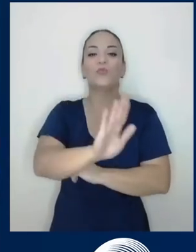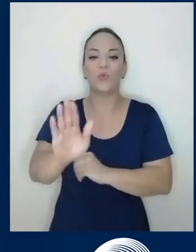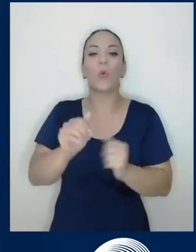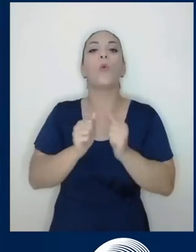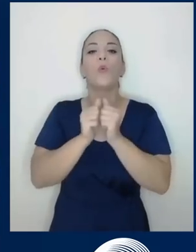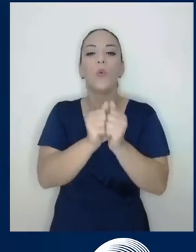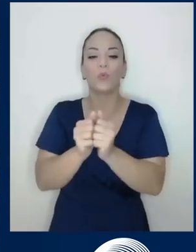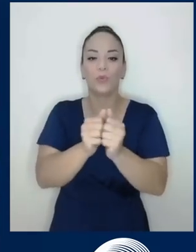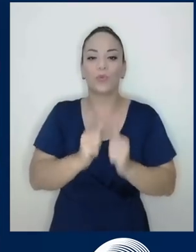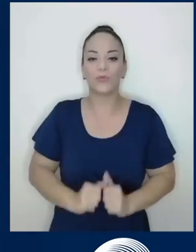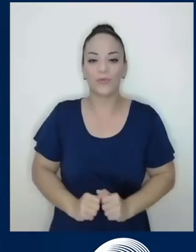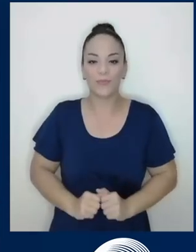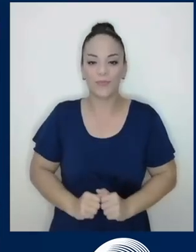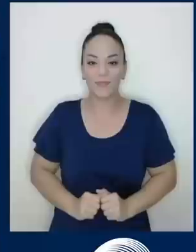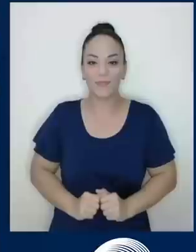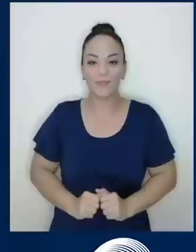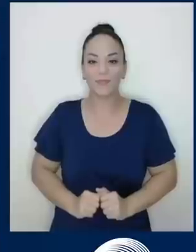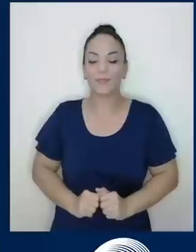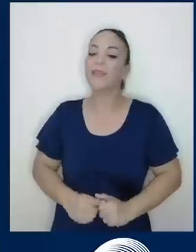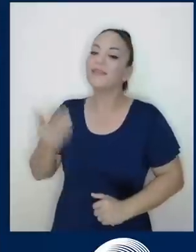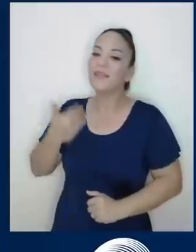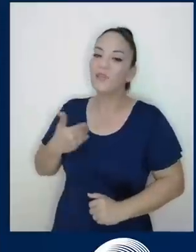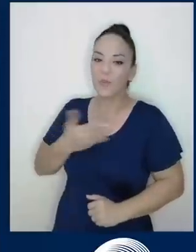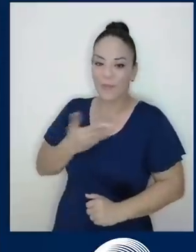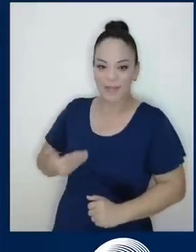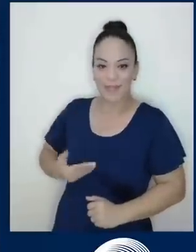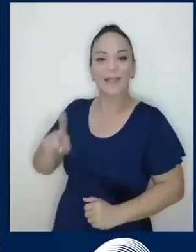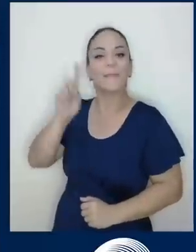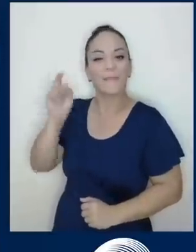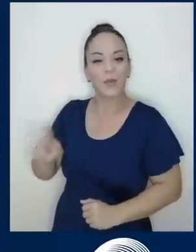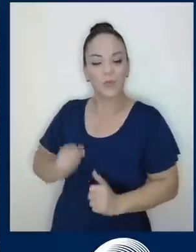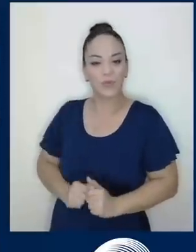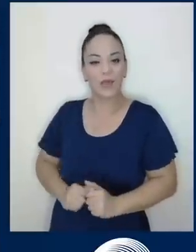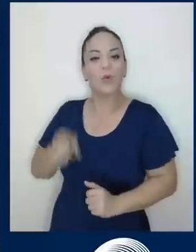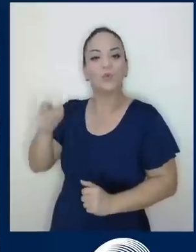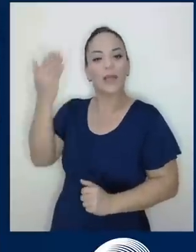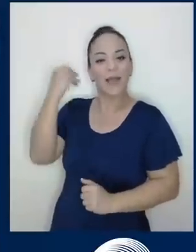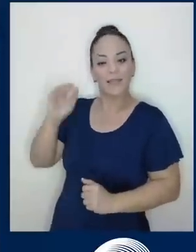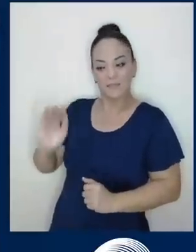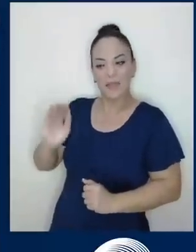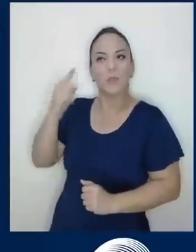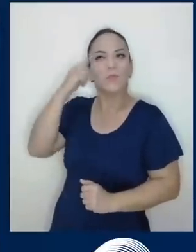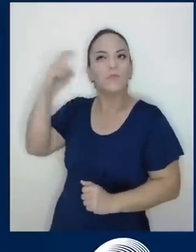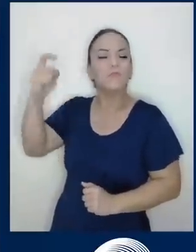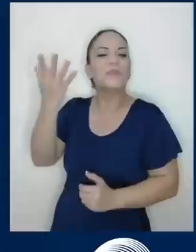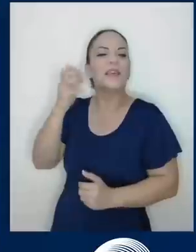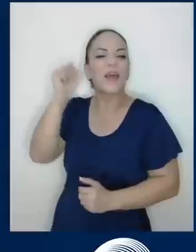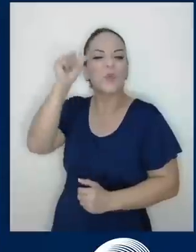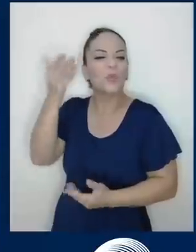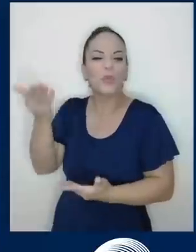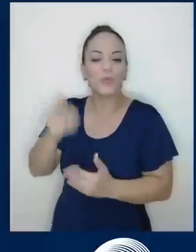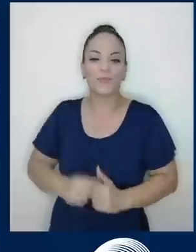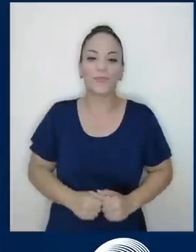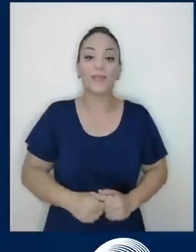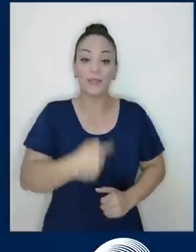juntos. Señor presidente, una pregunta. ¿Usted qué quería hacer cuando sea grande? En